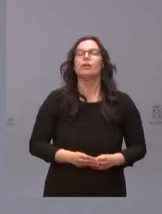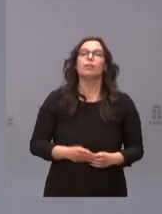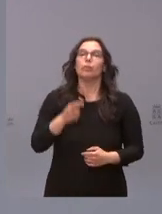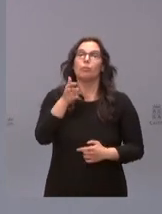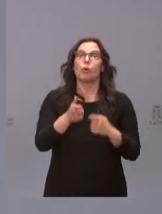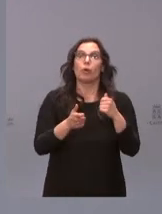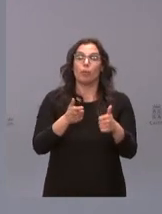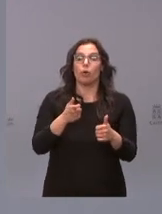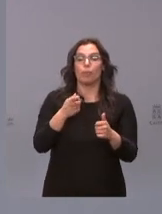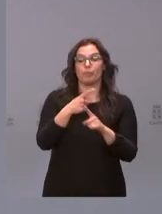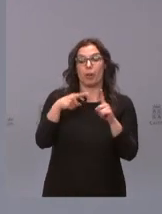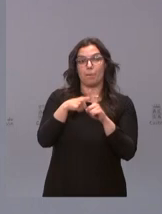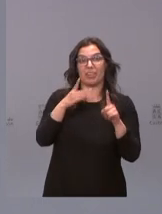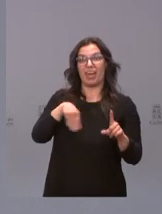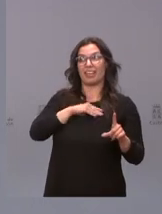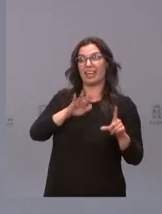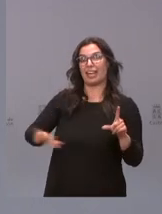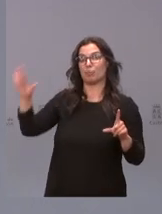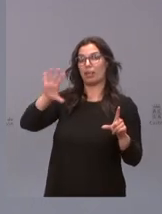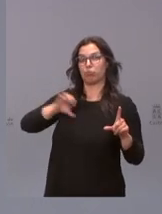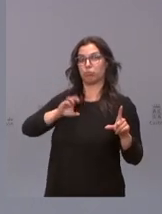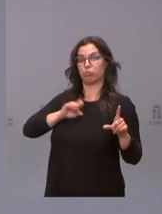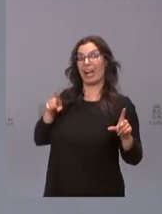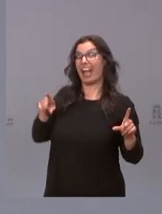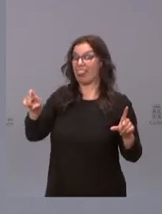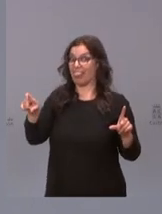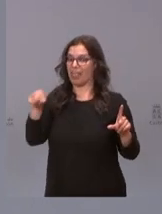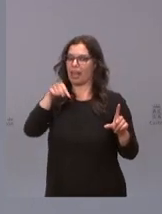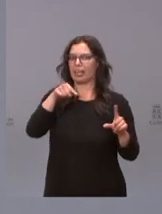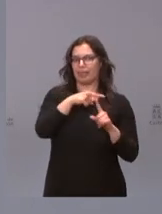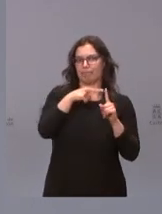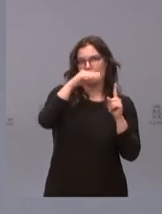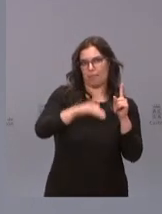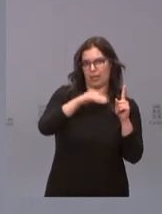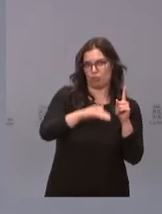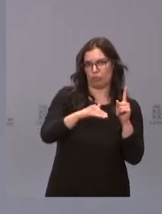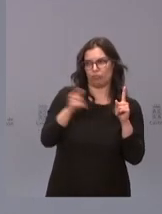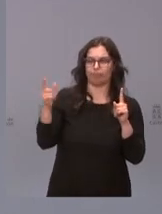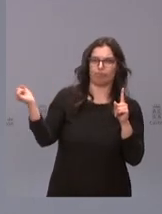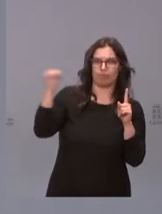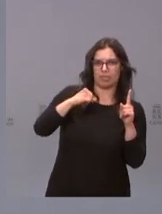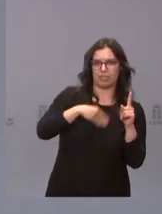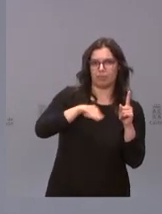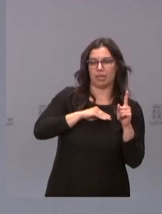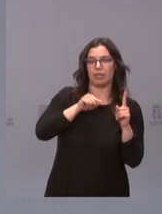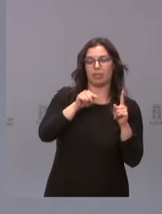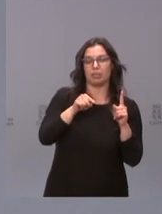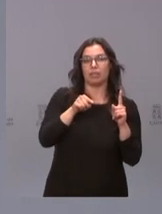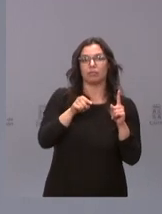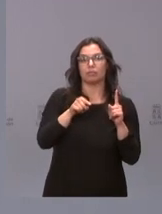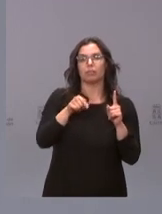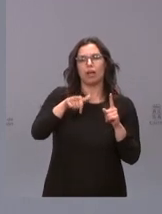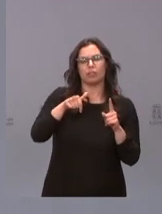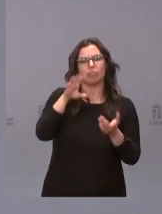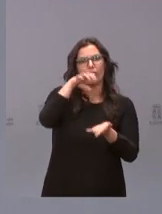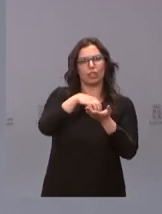que en la media nacional y en la red de investigación clínica oncológica estamos dotando de centros de reconocido prestigio